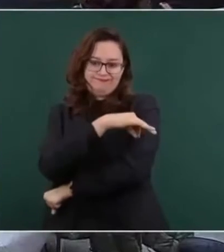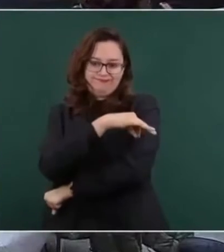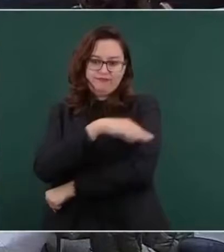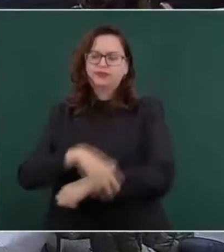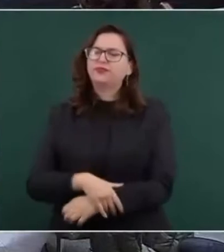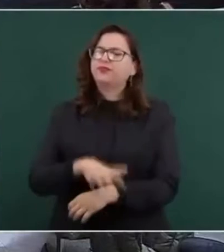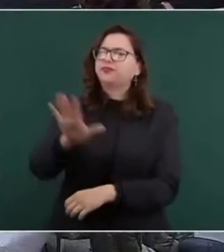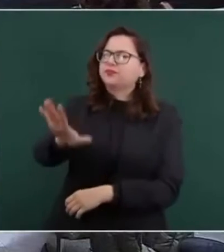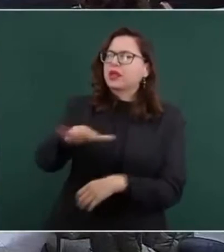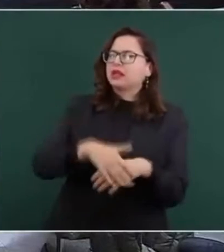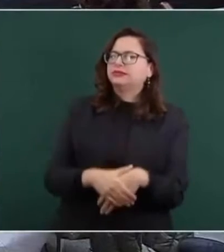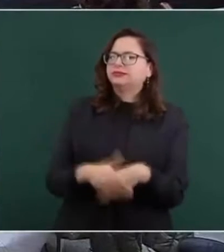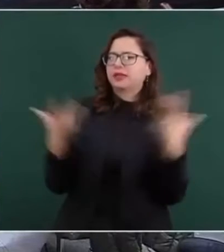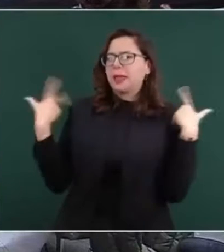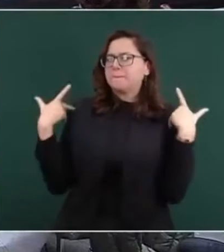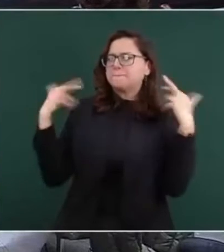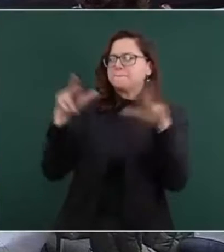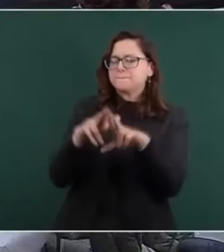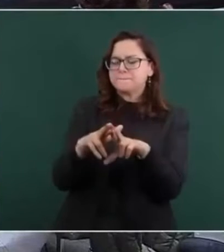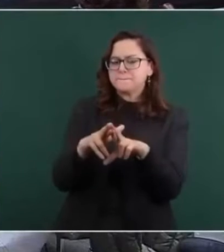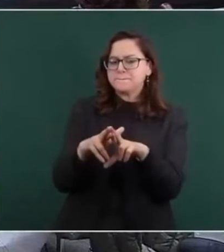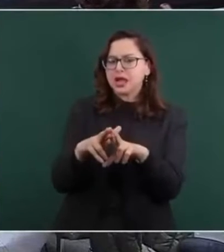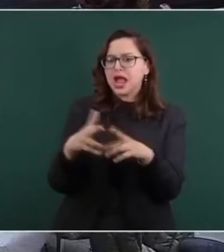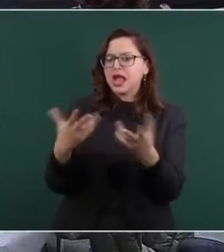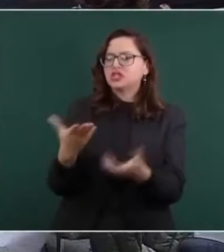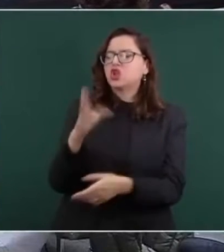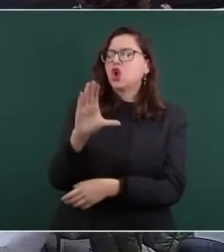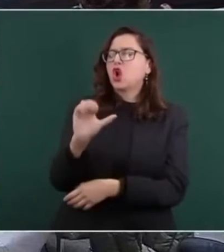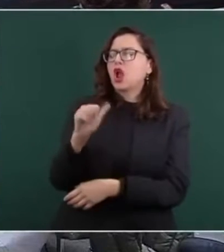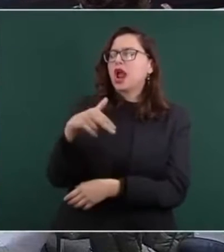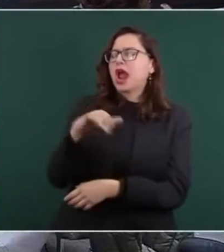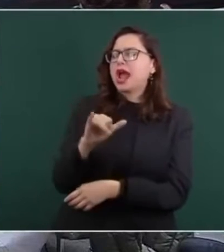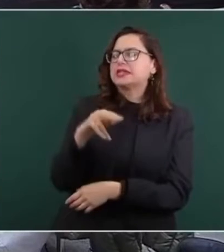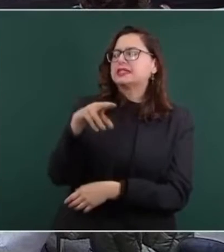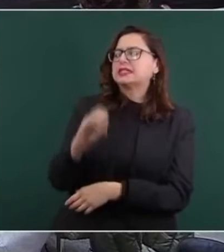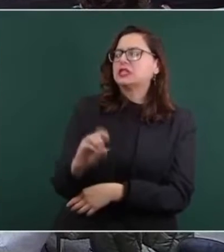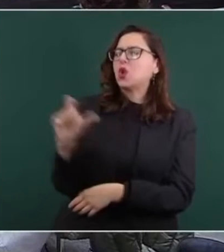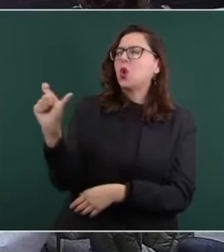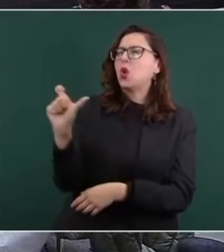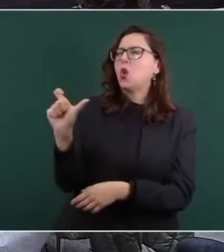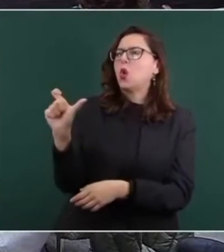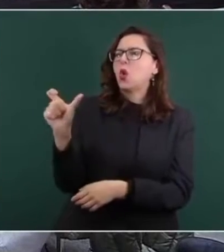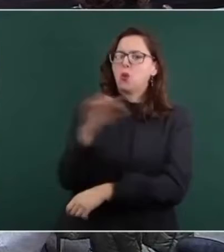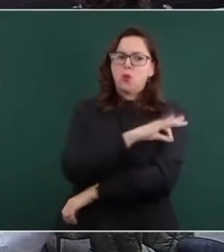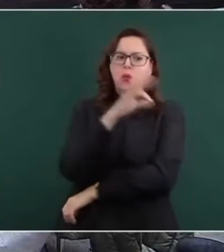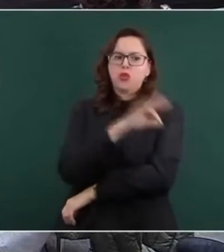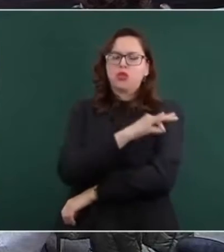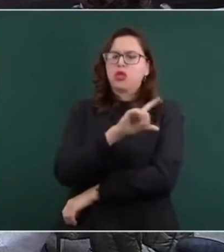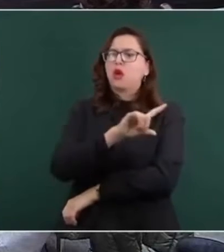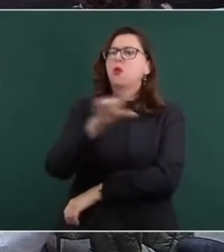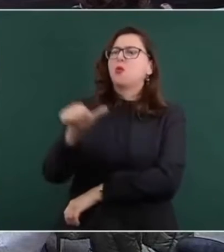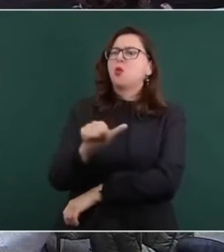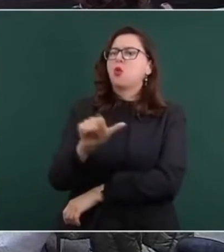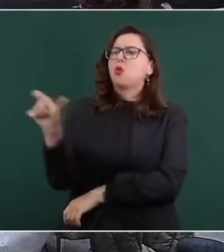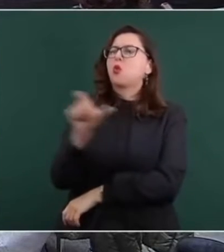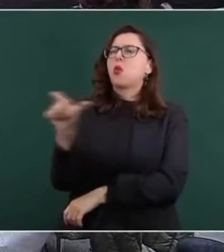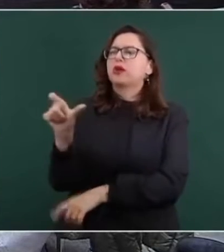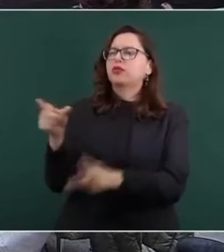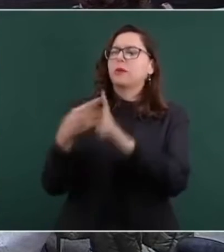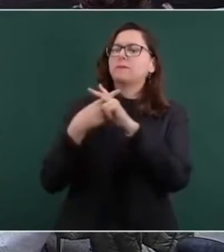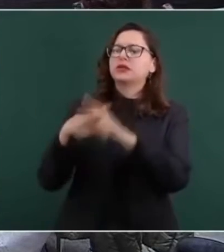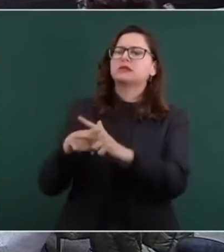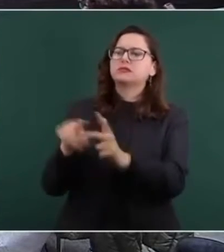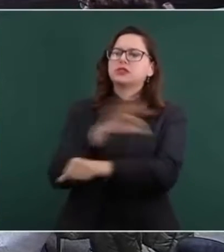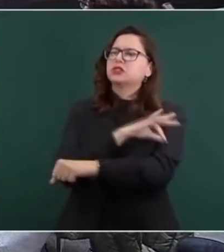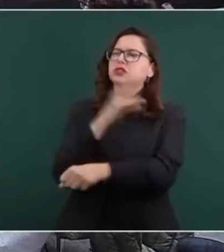caso de los maestros que fueron vacunados con pancino, para cuándo empezaría? Porque se había dicho que en seis meses tenían que tener el reforzamiento. Lo mismo,